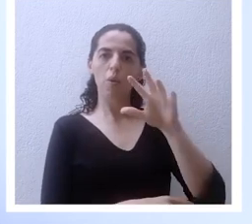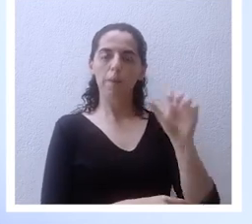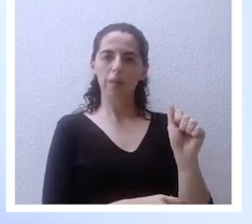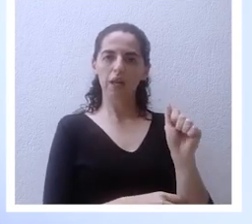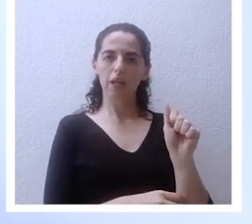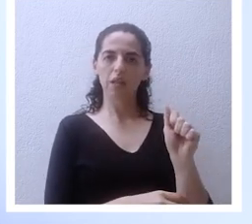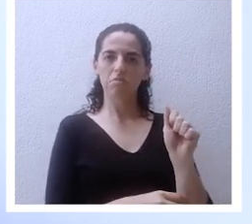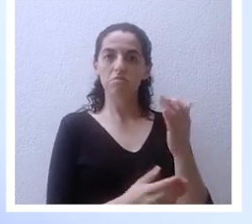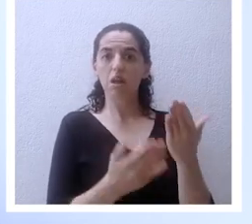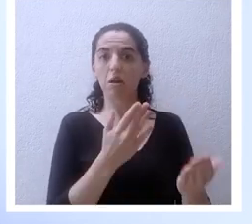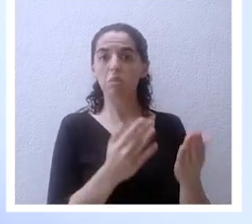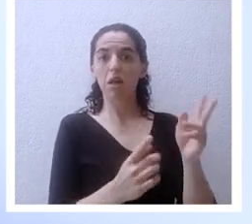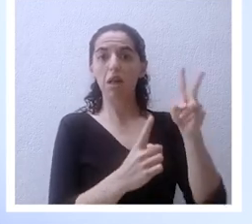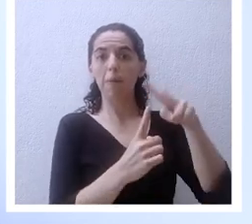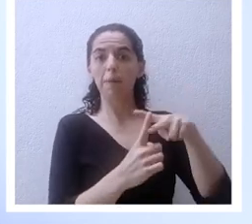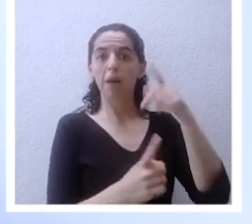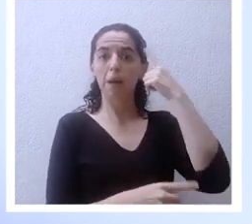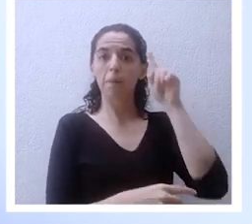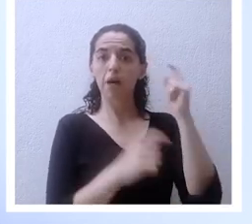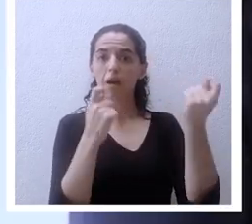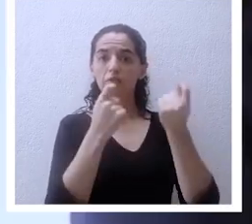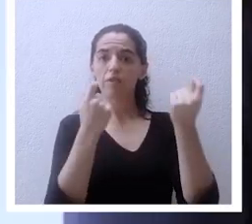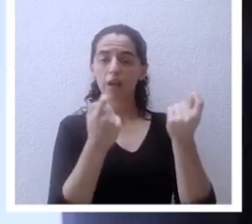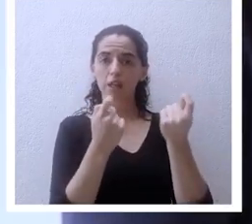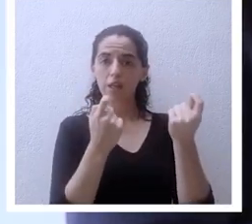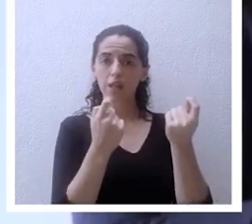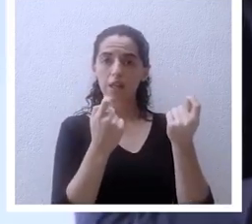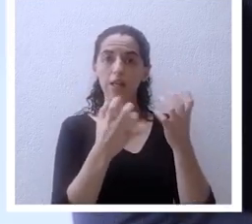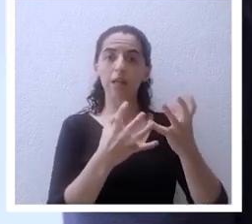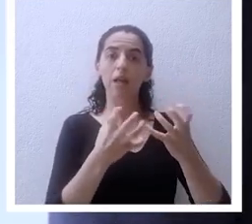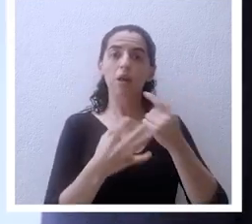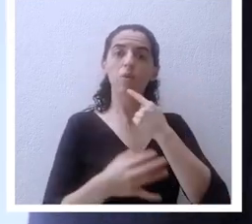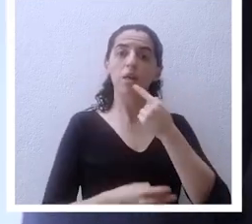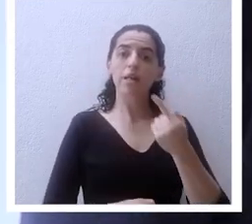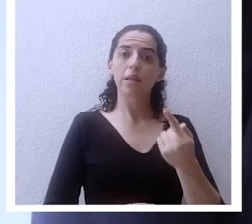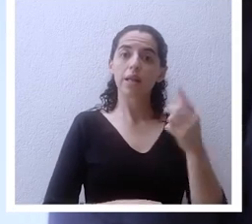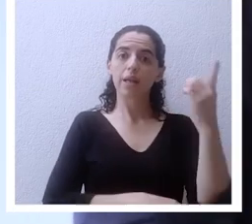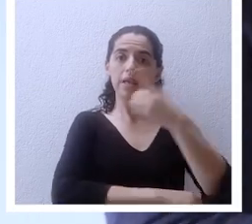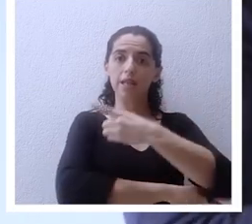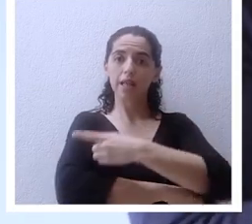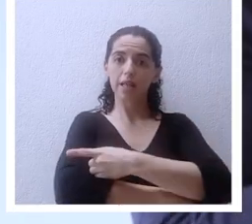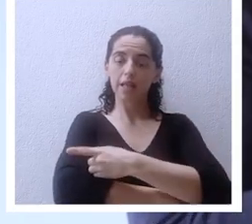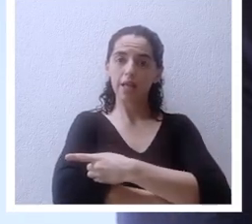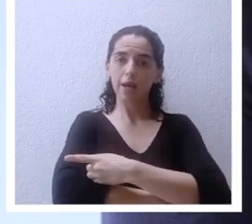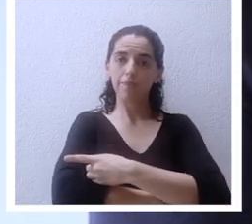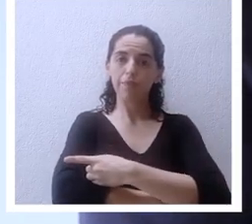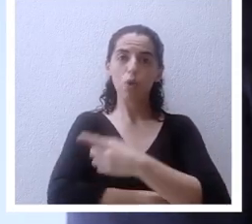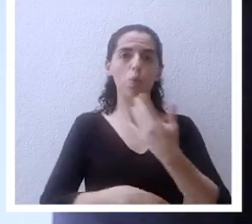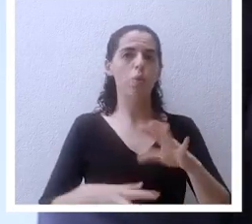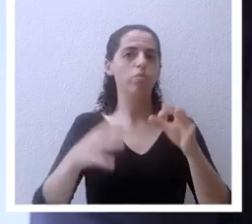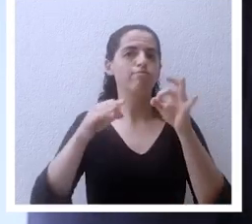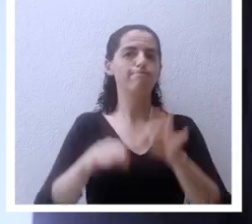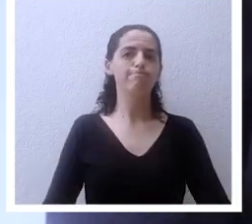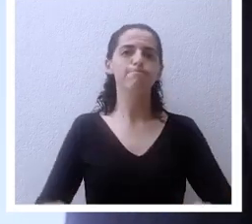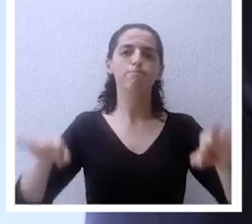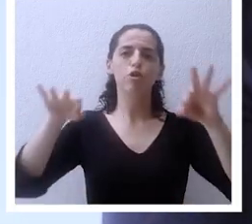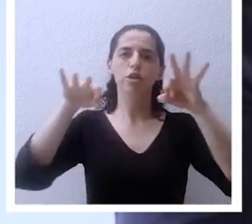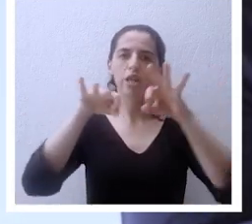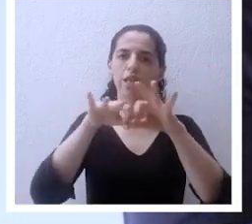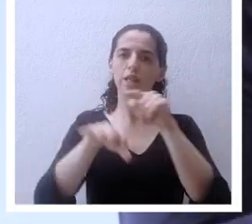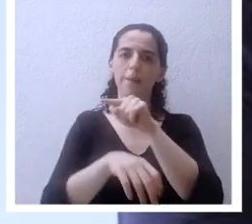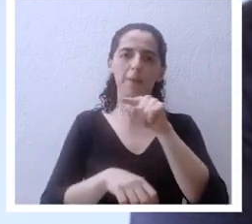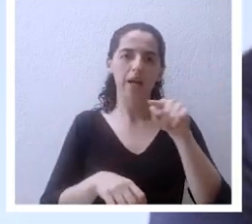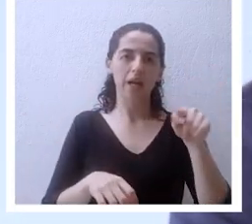aplicaría a las fiestas también y quiero decirte que este día iba a ser tan importante para ellos